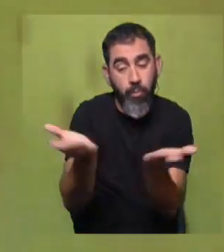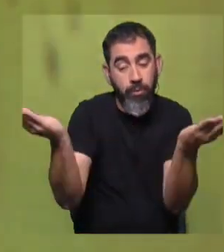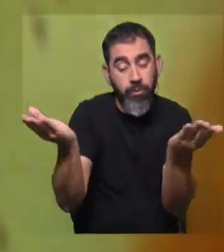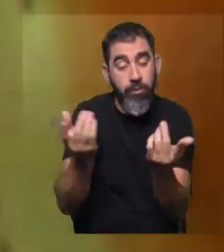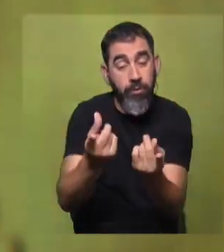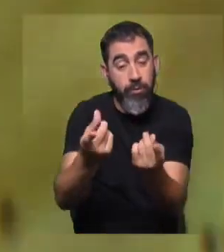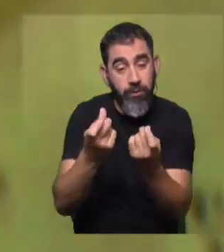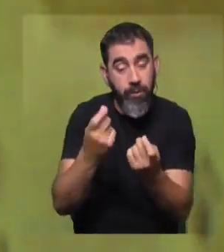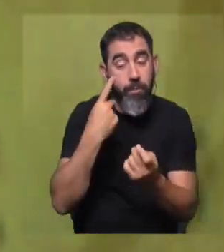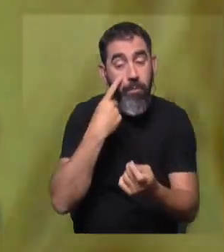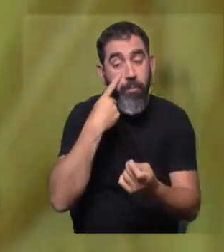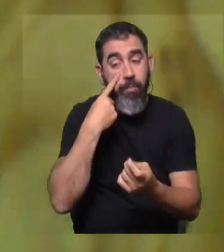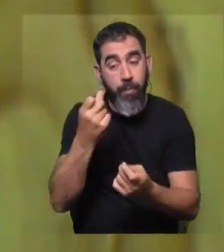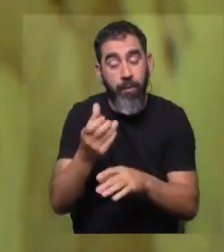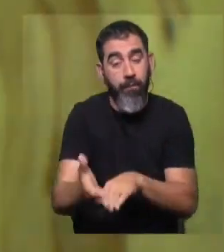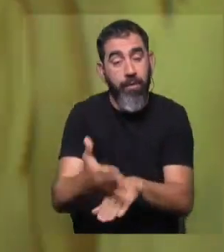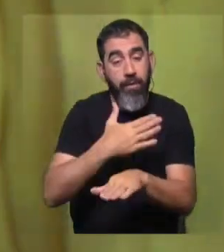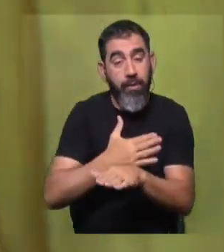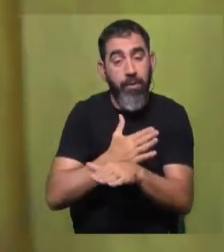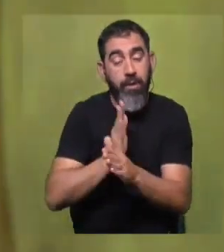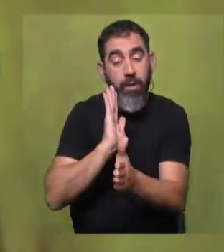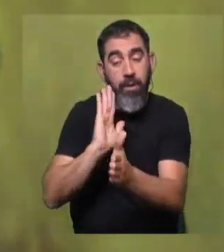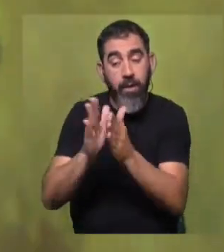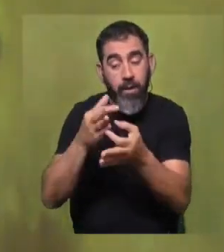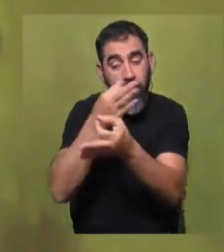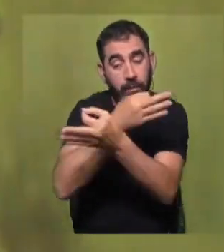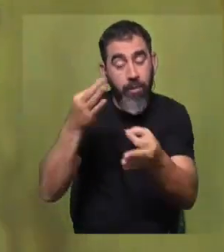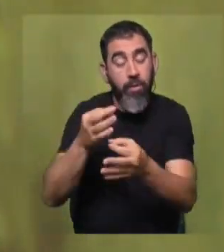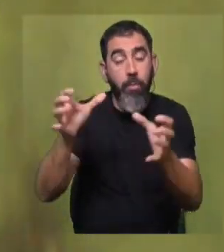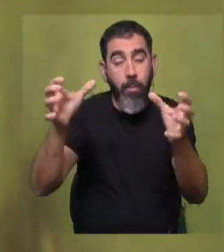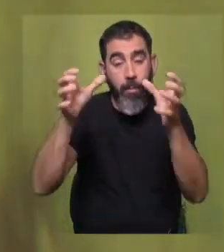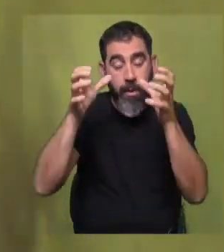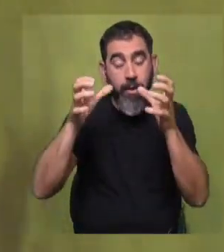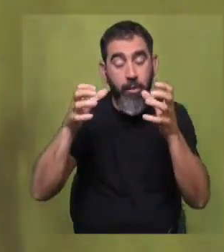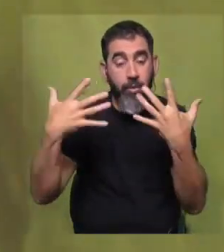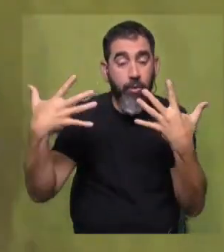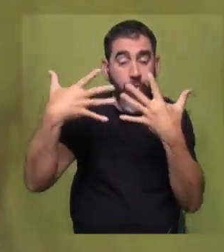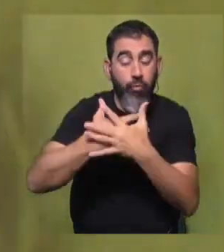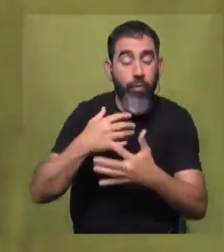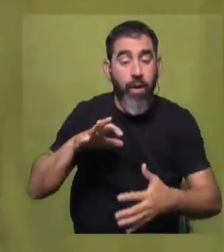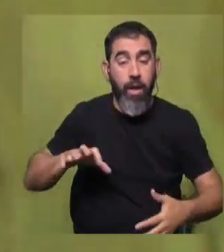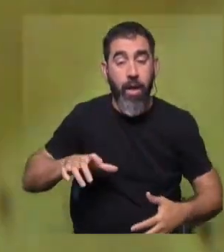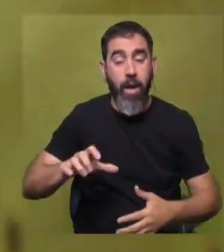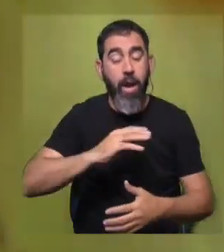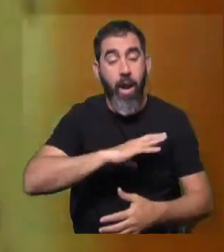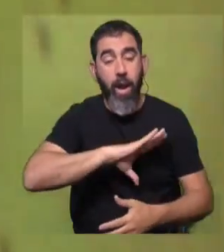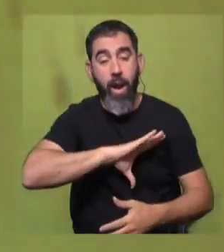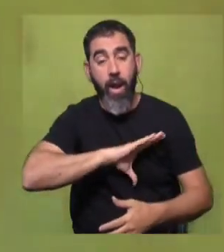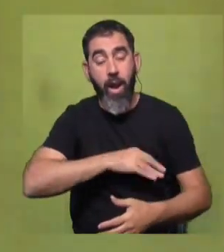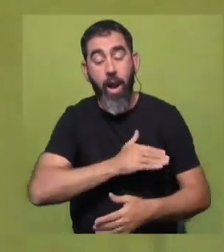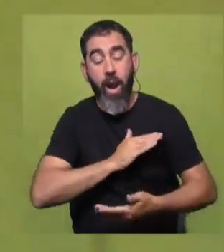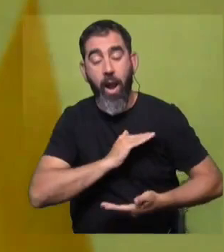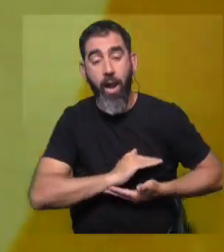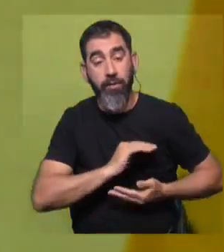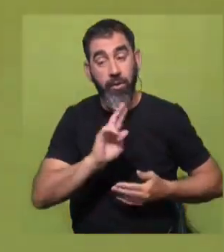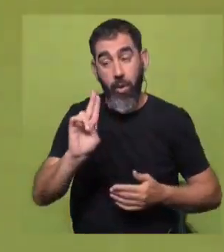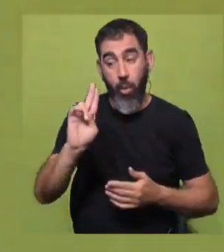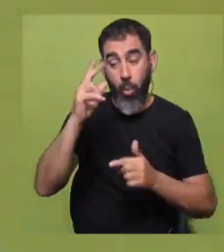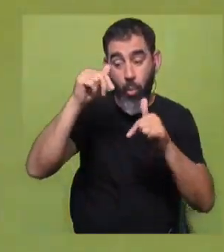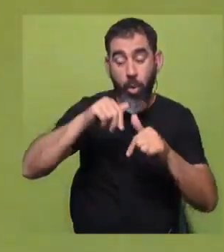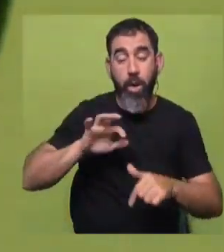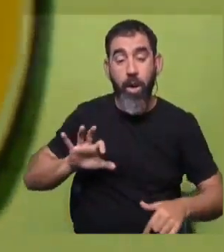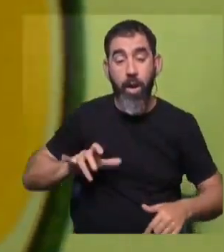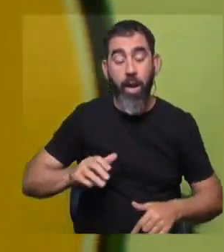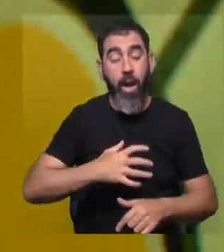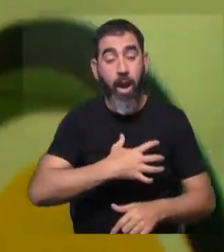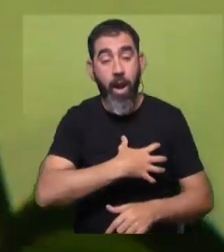necesidad de prevenir y de tratar adecuadamente los riesgos de padecer cáncer de mama. Hay que tener en cuenta que en Uruguay el cáncer de